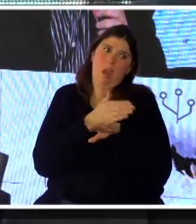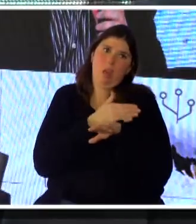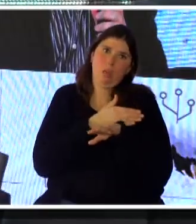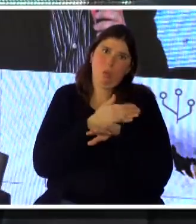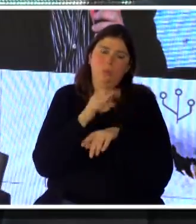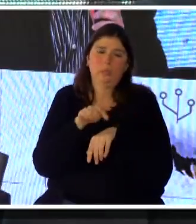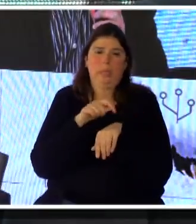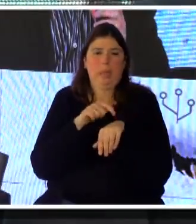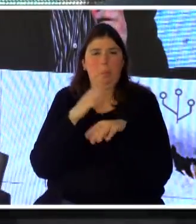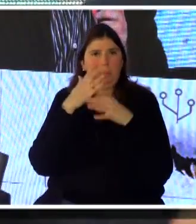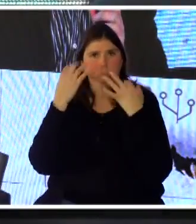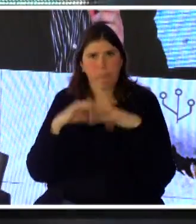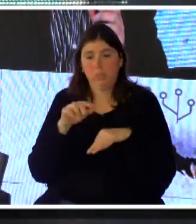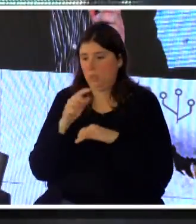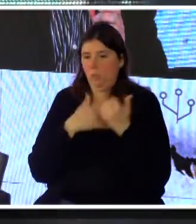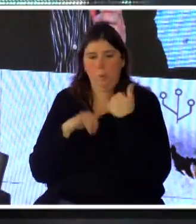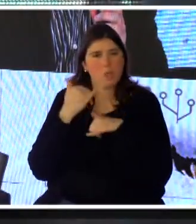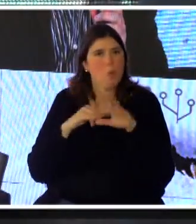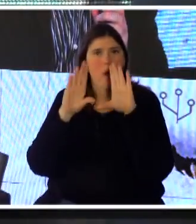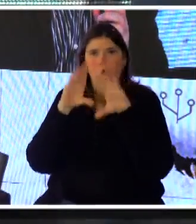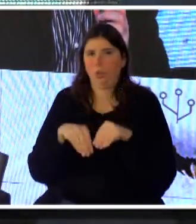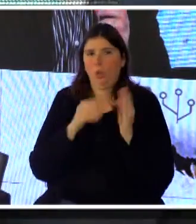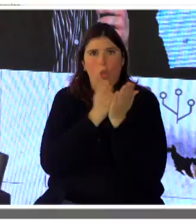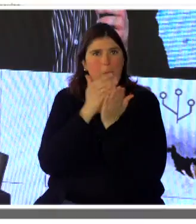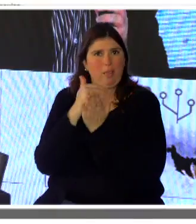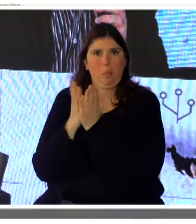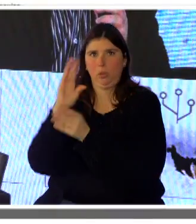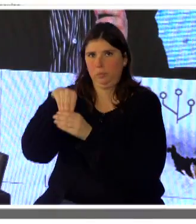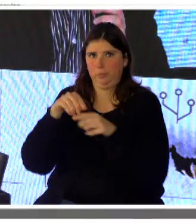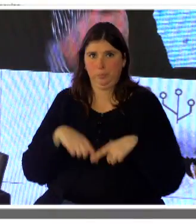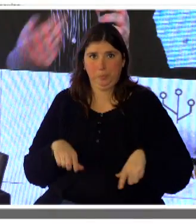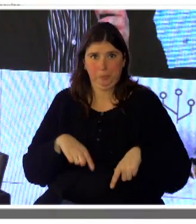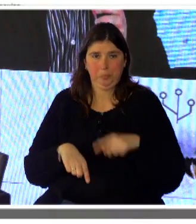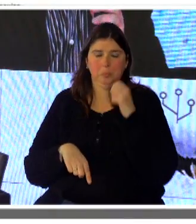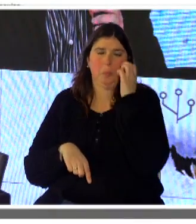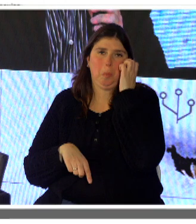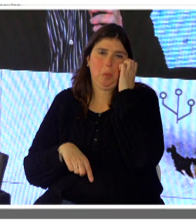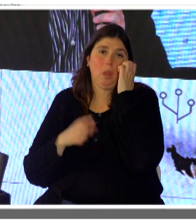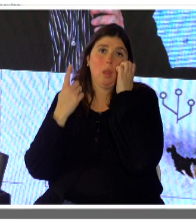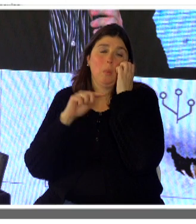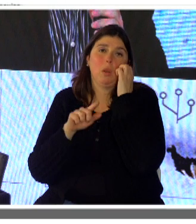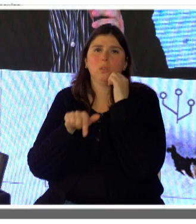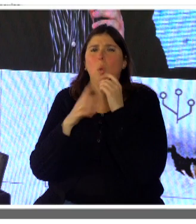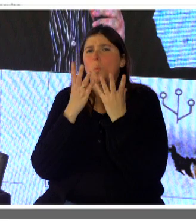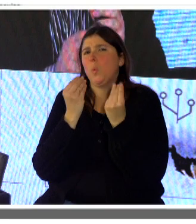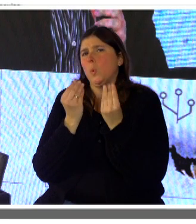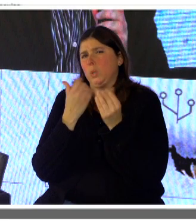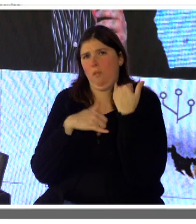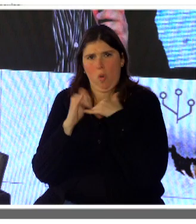y esta información la tenemos para todos los departamentos. Pero naturalmente, esta es mucha información, y la idea es poder